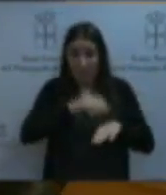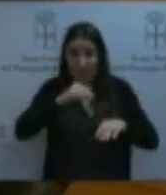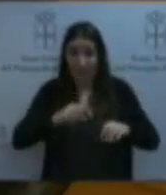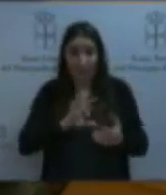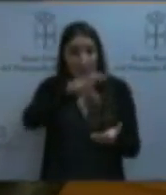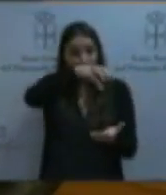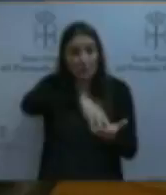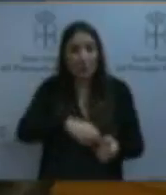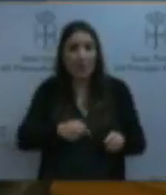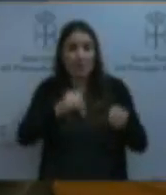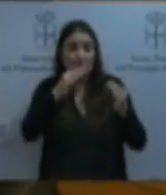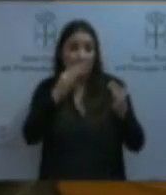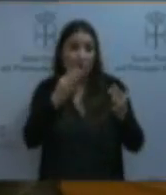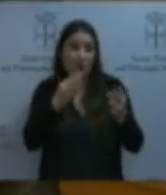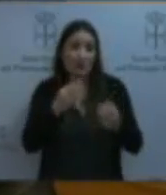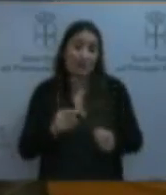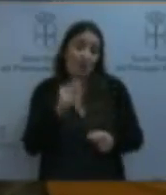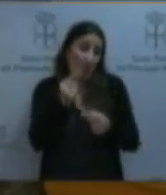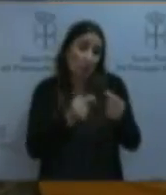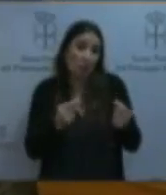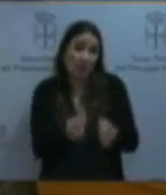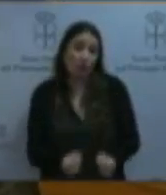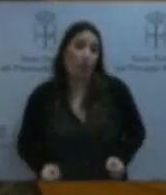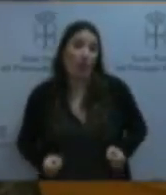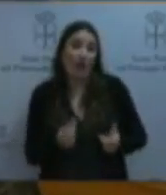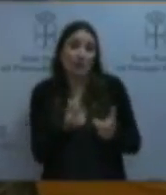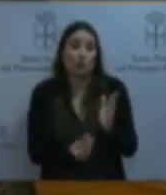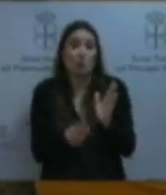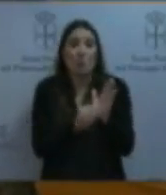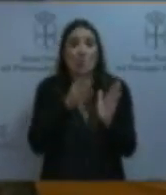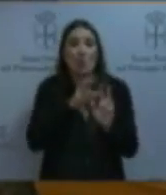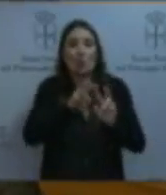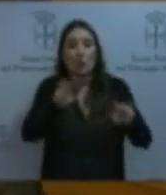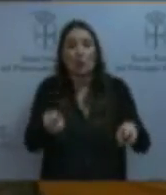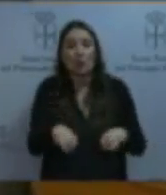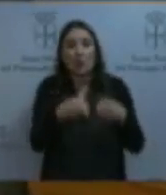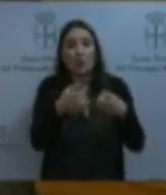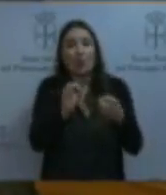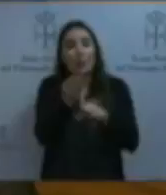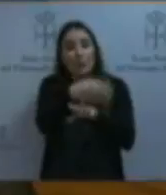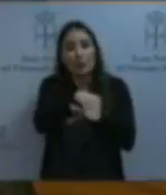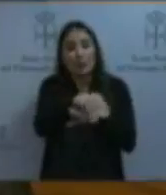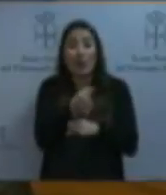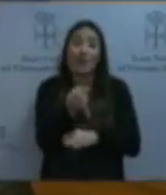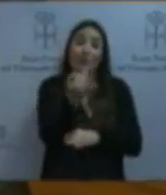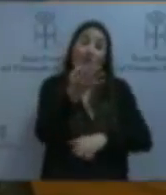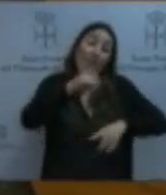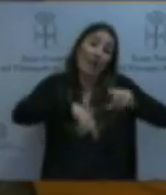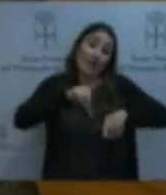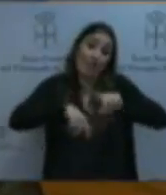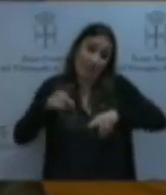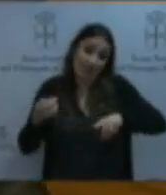gasto en los presupuestos todos los años, en reparaciones y mantenimiento. Una cifra que varía a tenor de